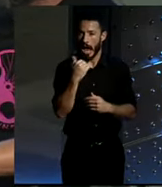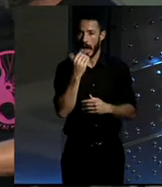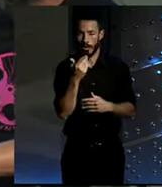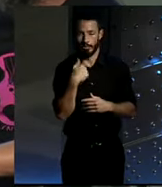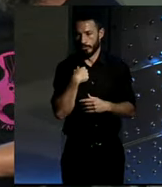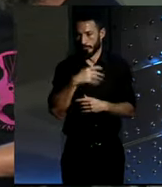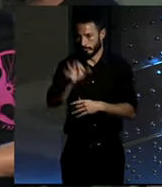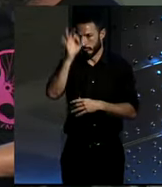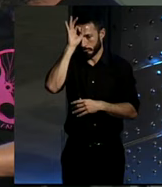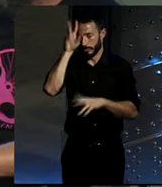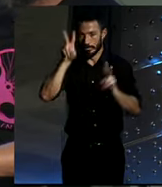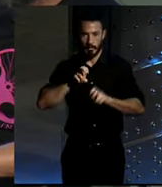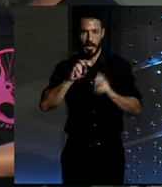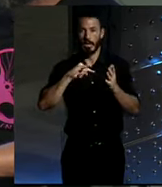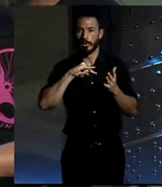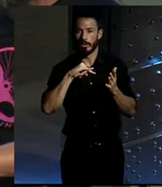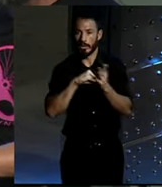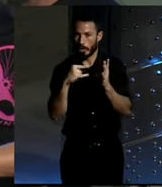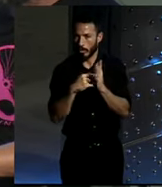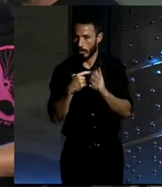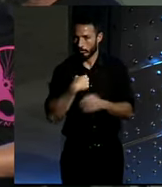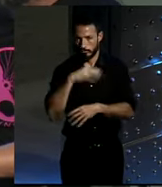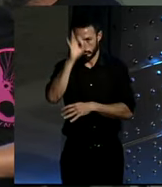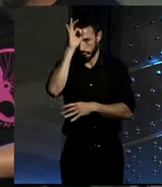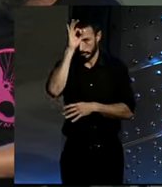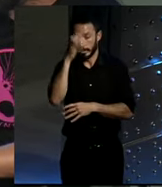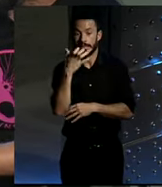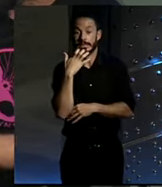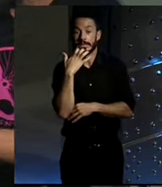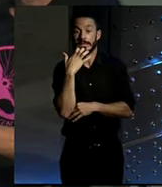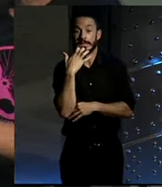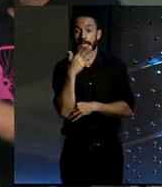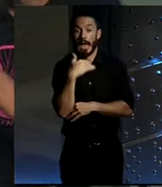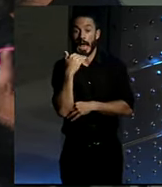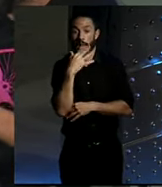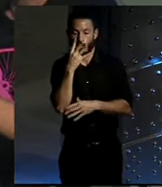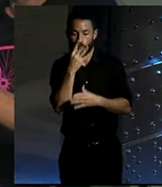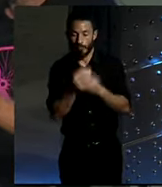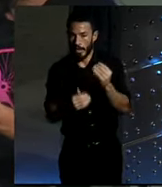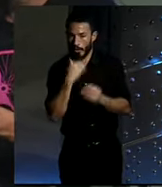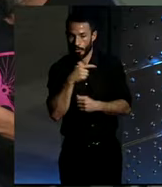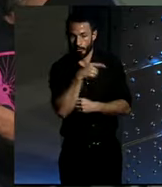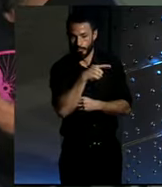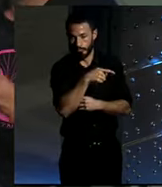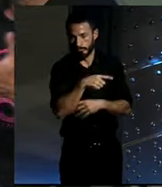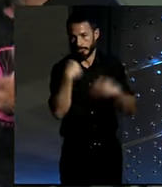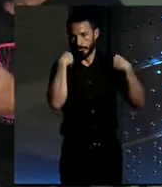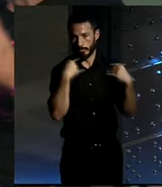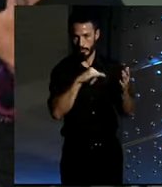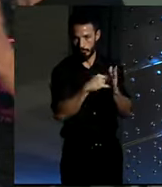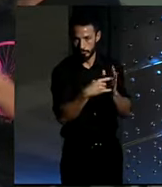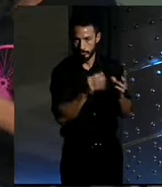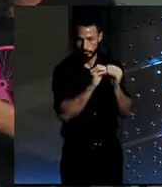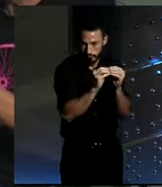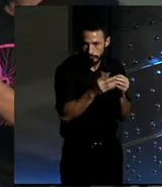ignorante en tecnología de este calibre y le dijimos, pues bueno, ábrelo, danos unas pequeñas pautas,